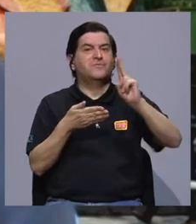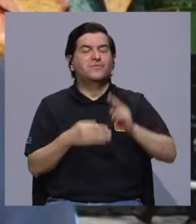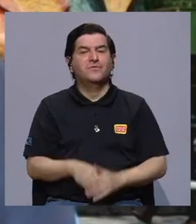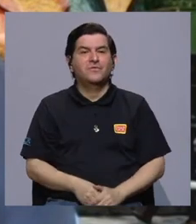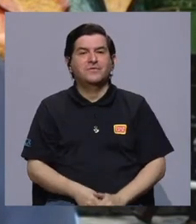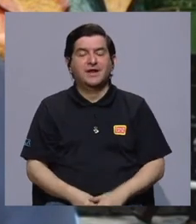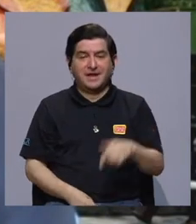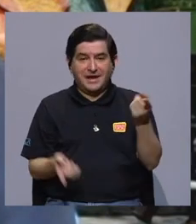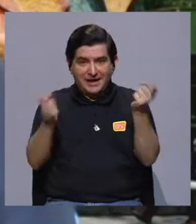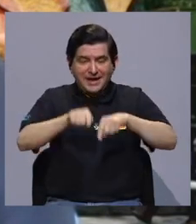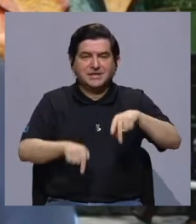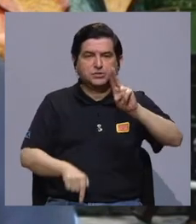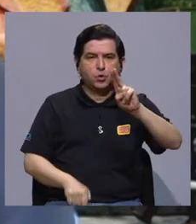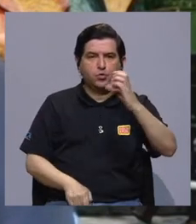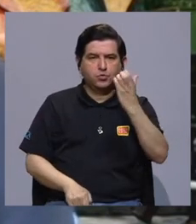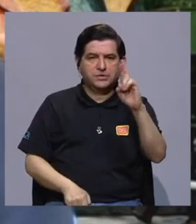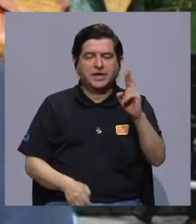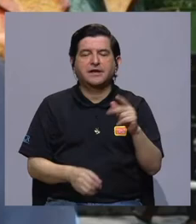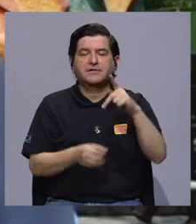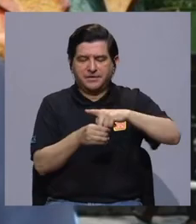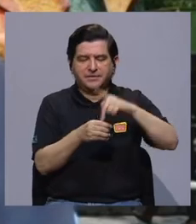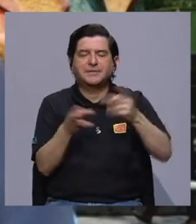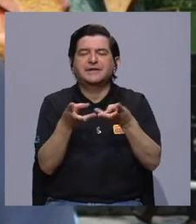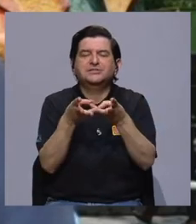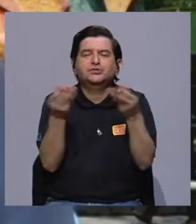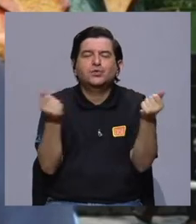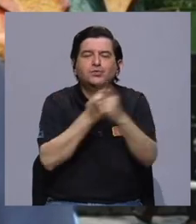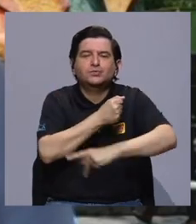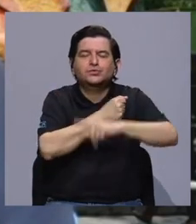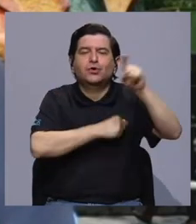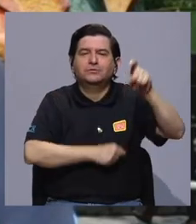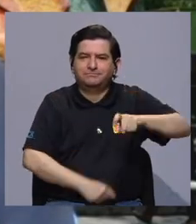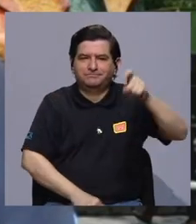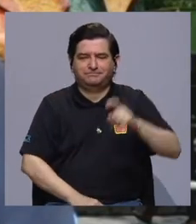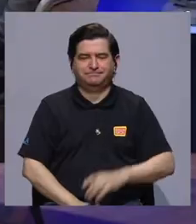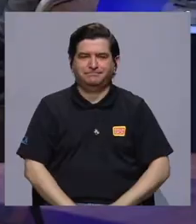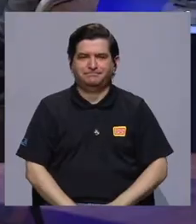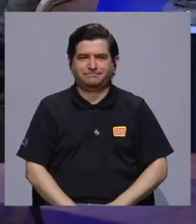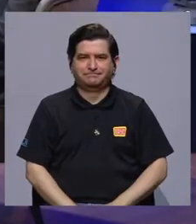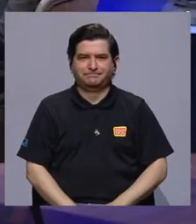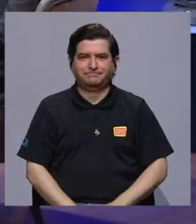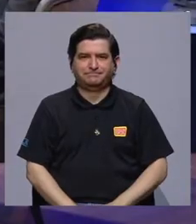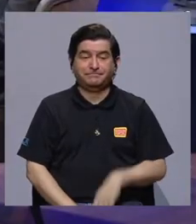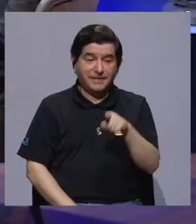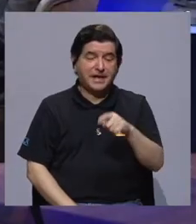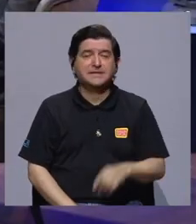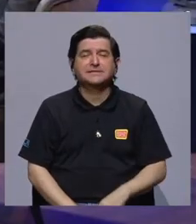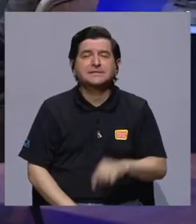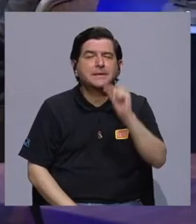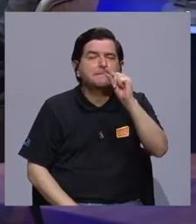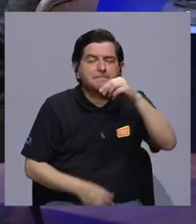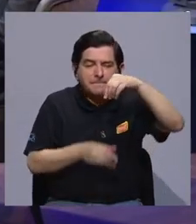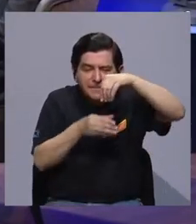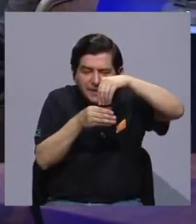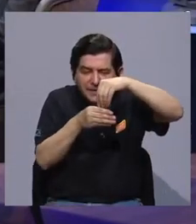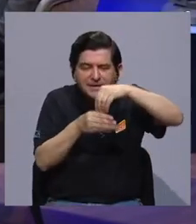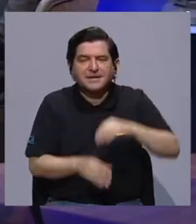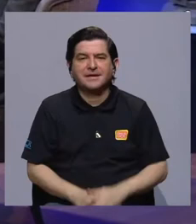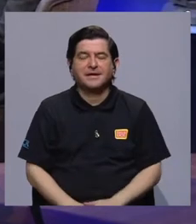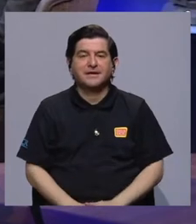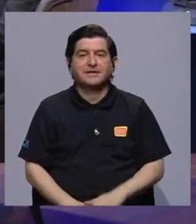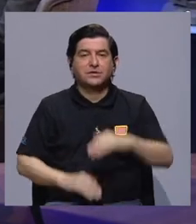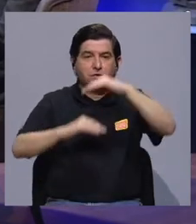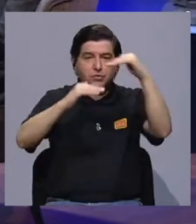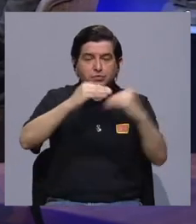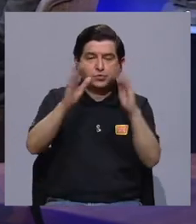universidades y la Universidad de Costa Rica tienen que ser parte también de las soluciones de este país. Y bueno, este es un granito de arena que de la